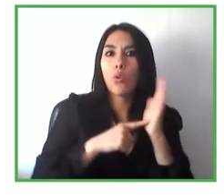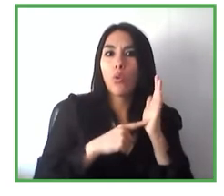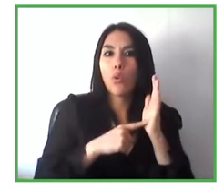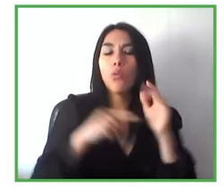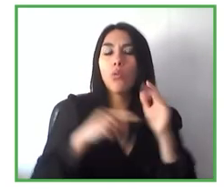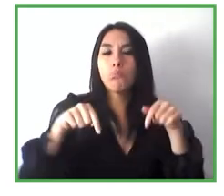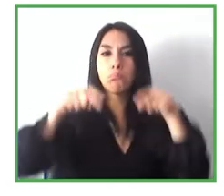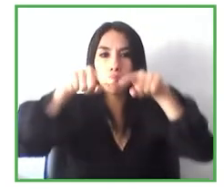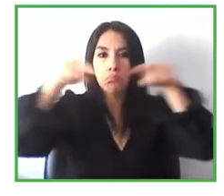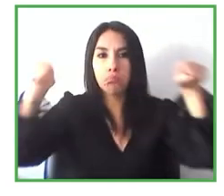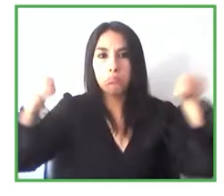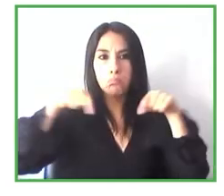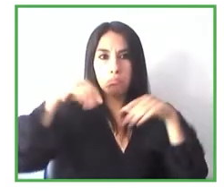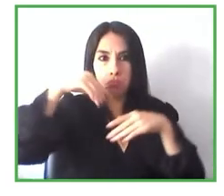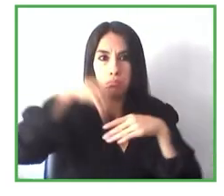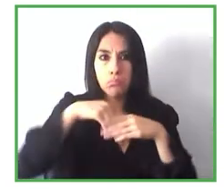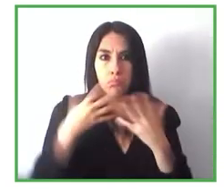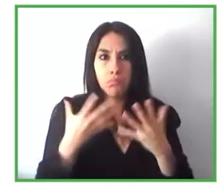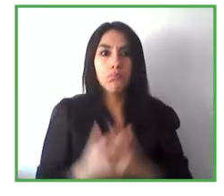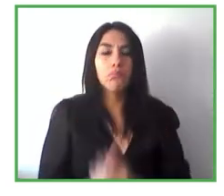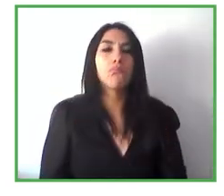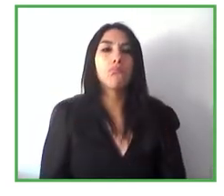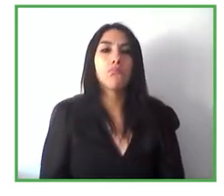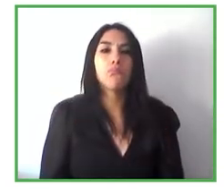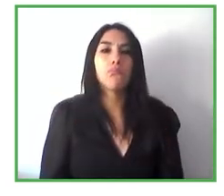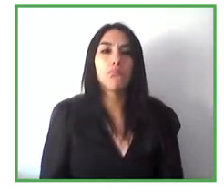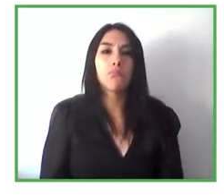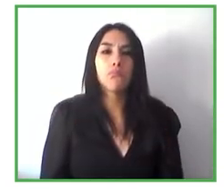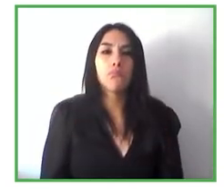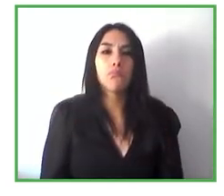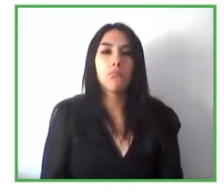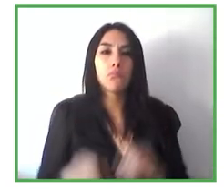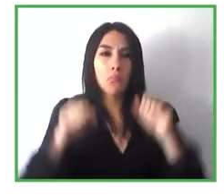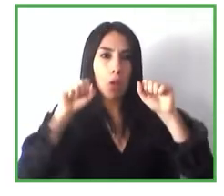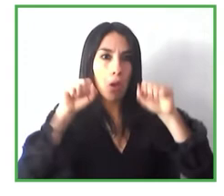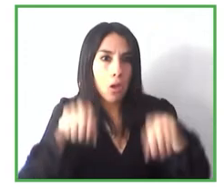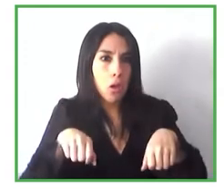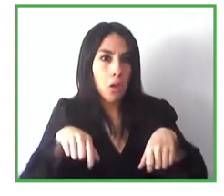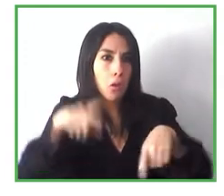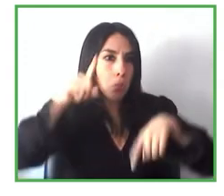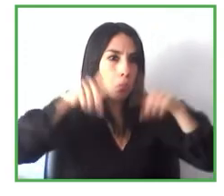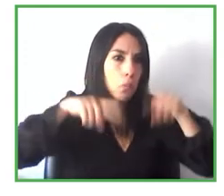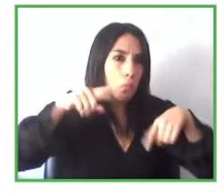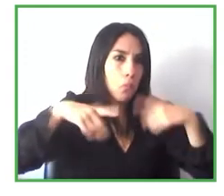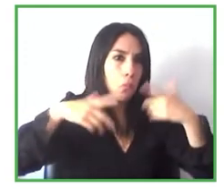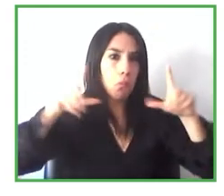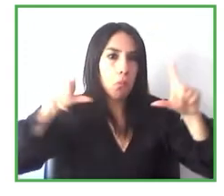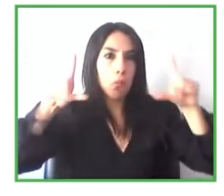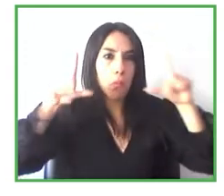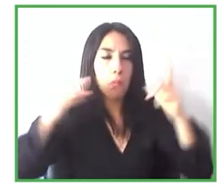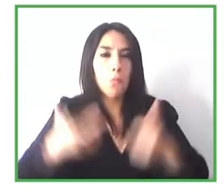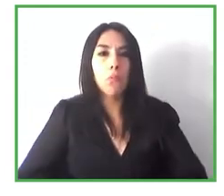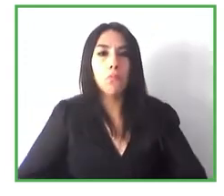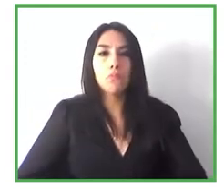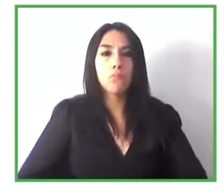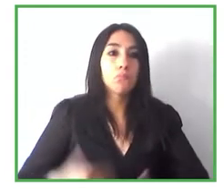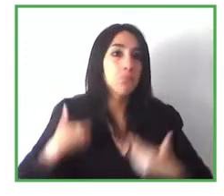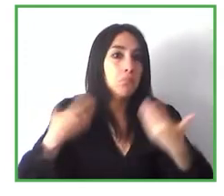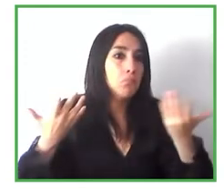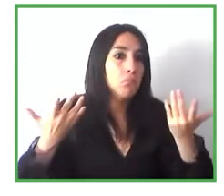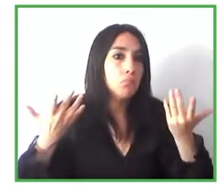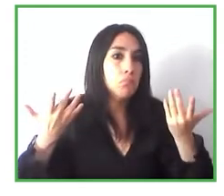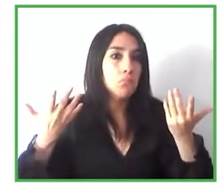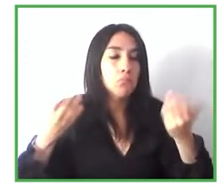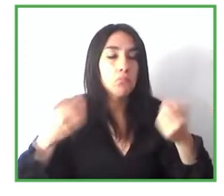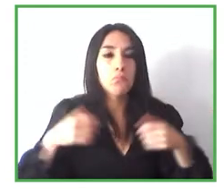que creáis que pueda tener un especial impacto para la inclusión de personas con discapacidad porque